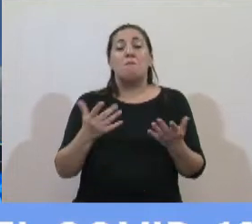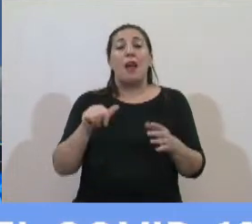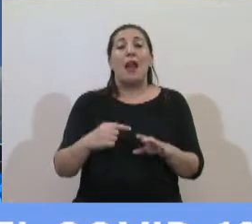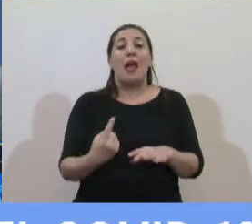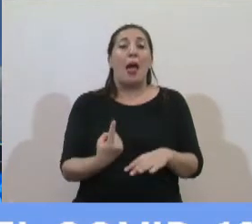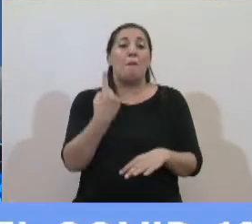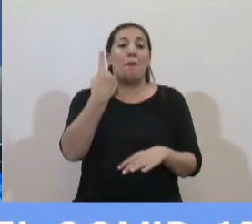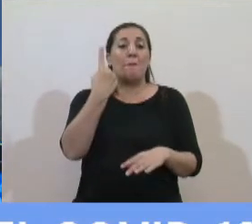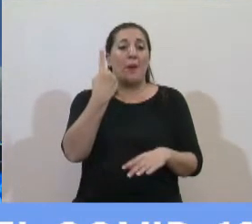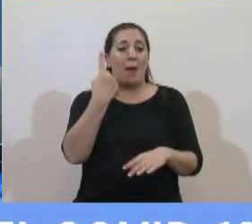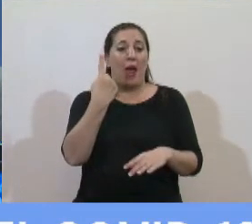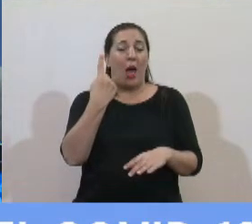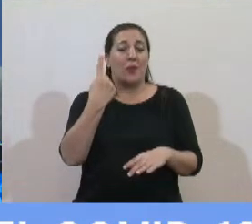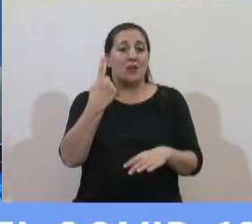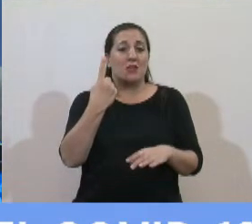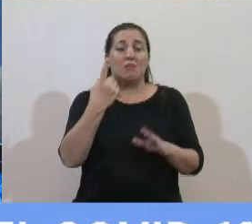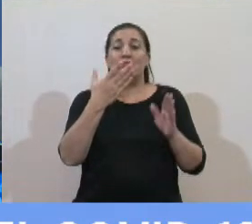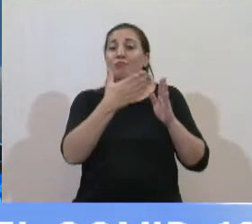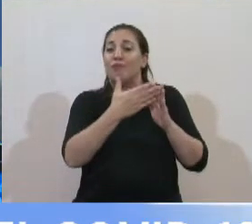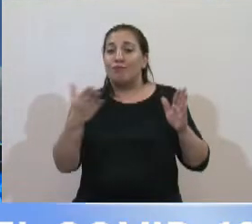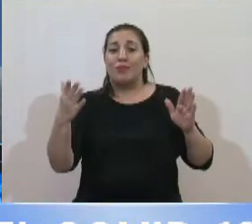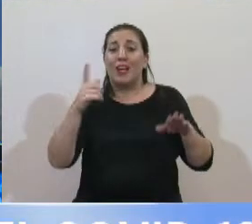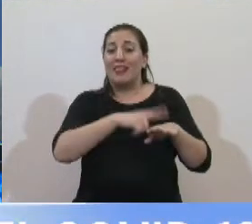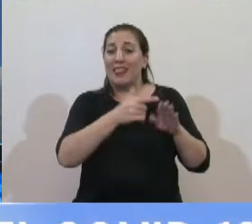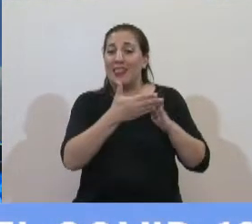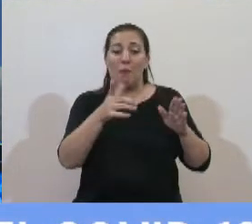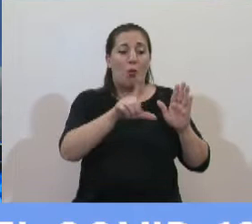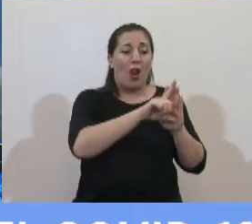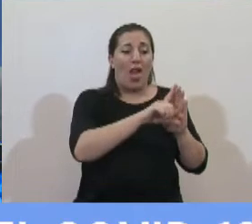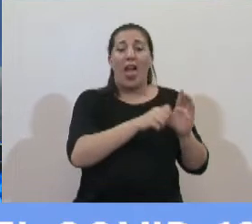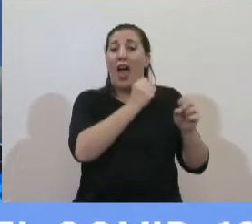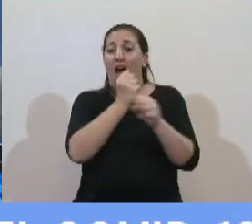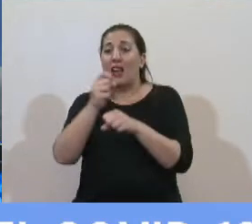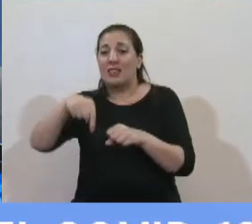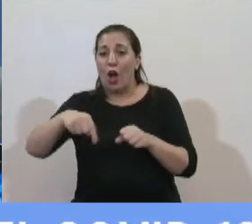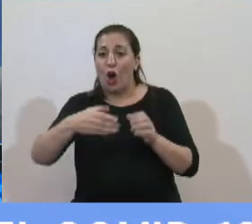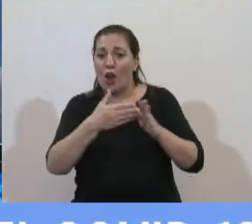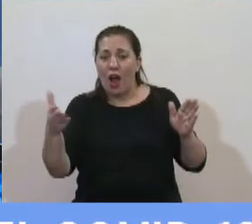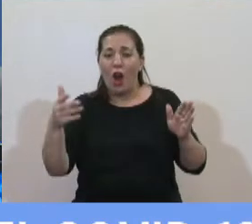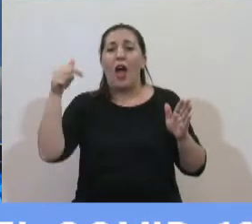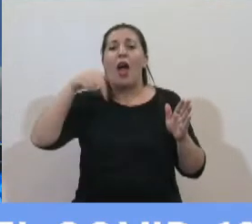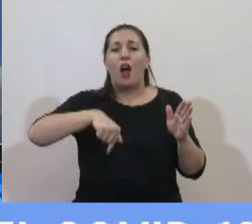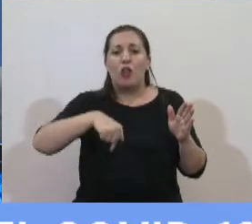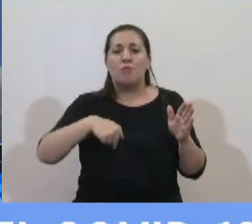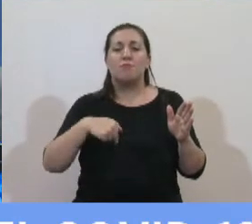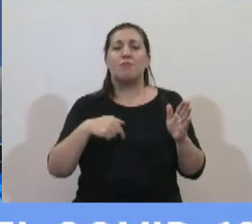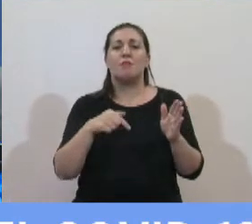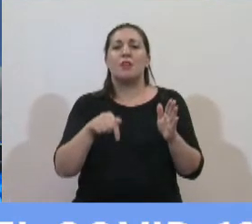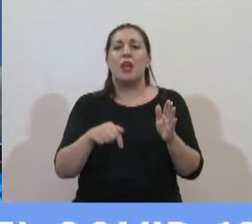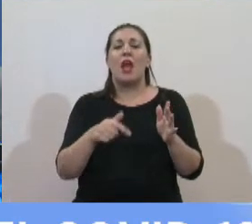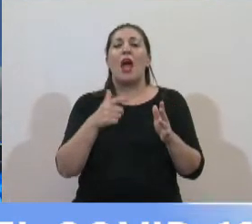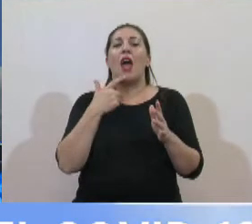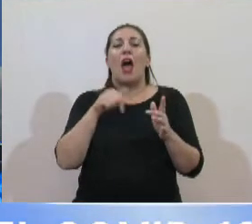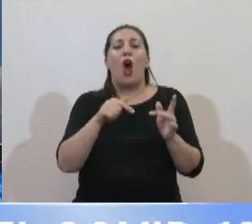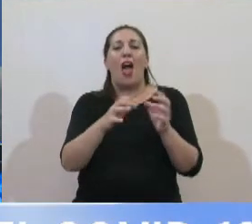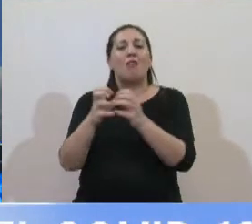en todo este tiempo desde que la ley fue sancionada donde estamos tratando decretos de